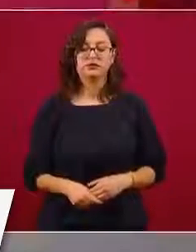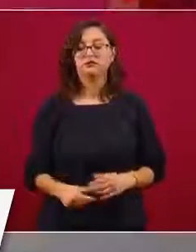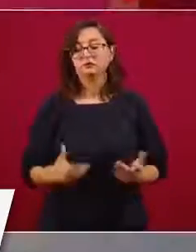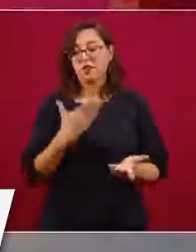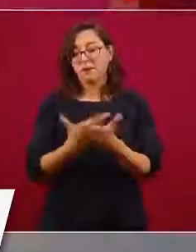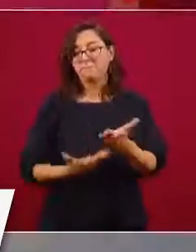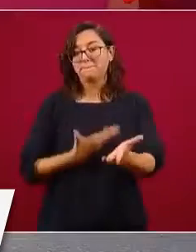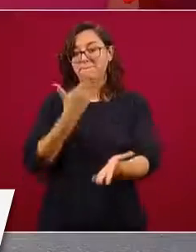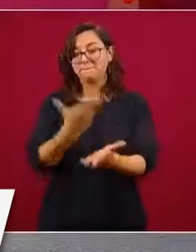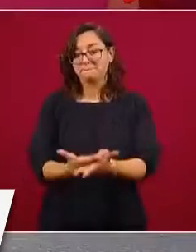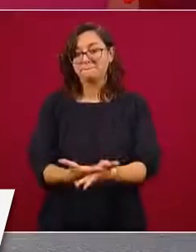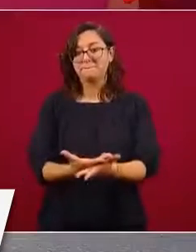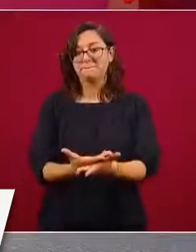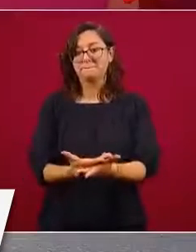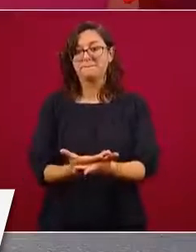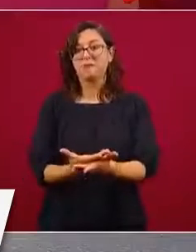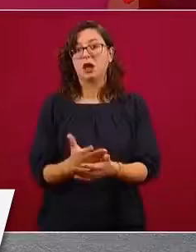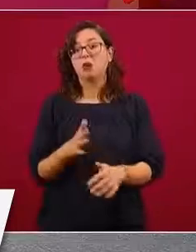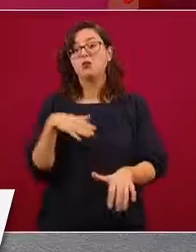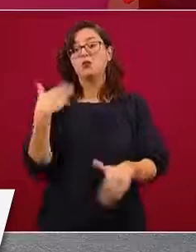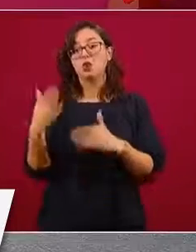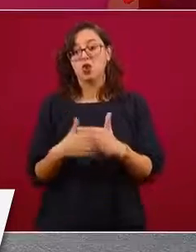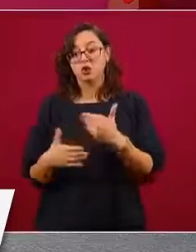para que podamos comprar también la vacuna.